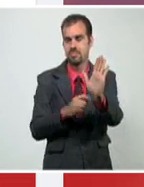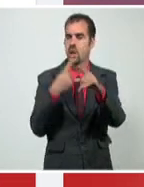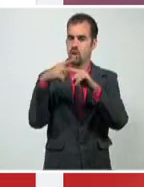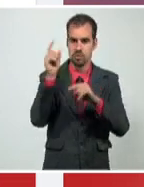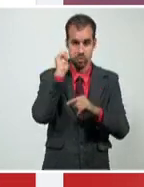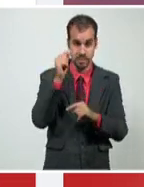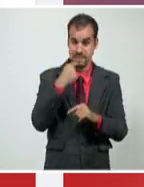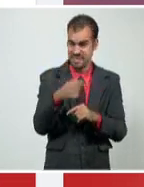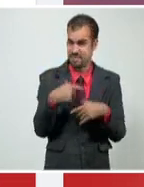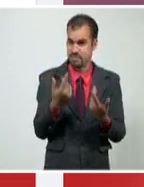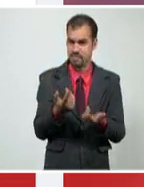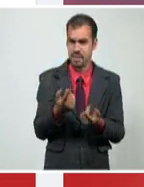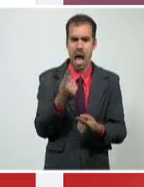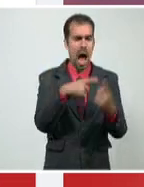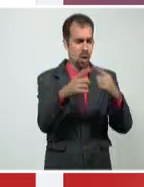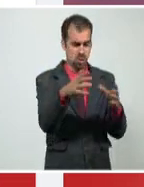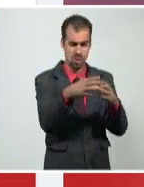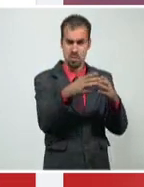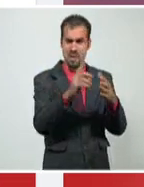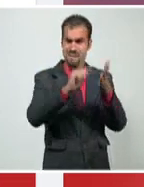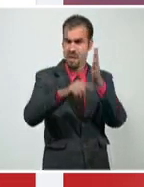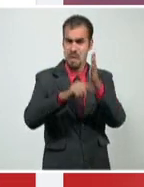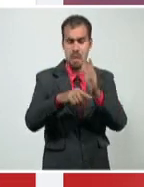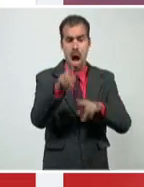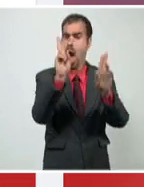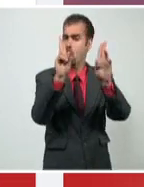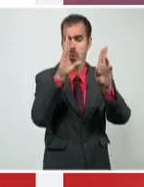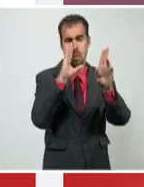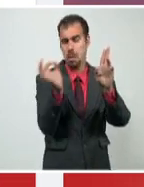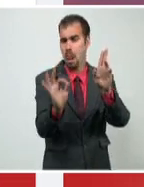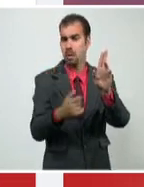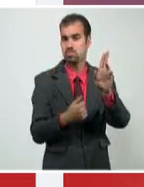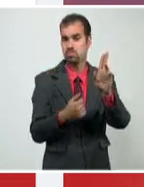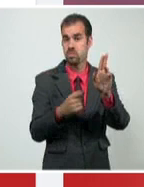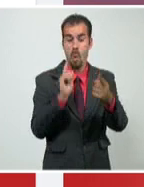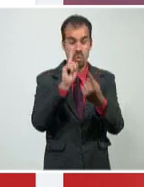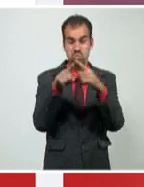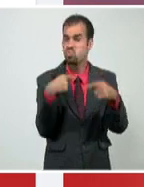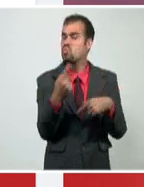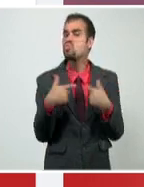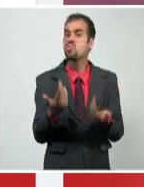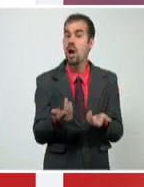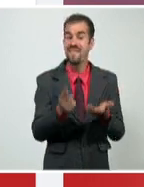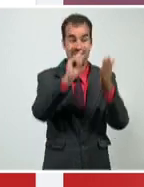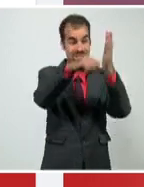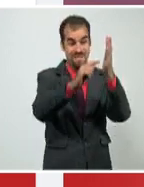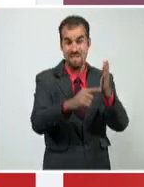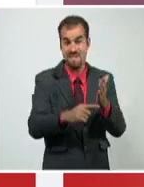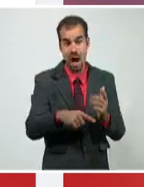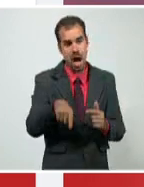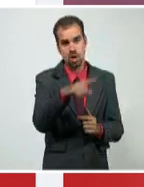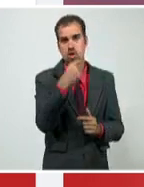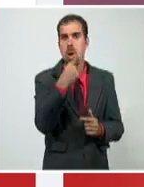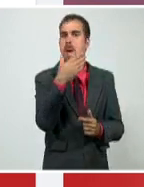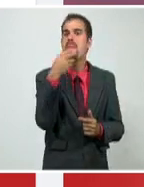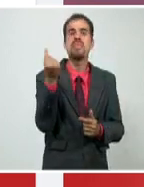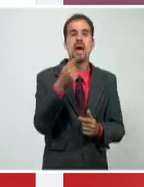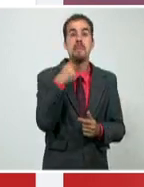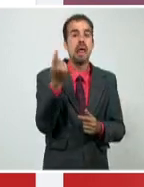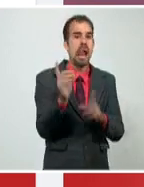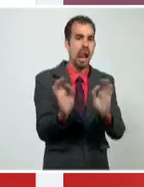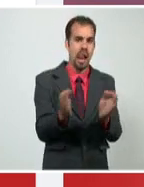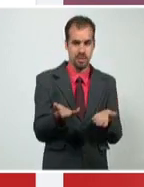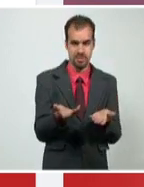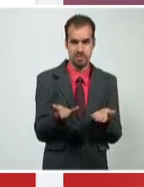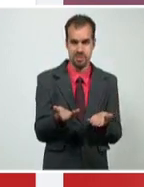gente que firmó y que no están de acuerdo con eso, y la intención de nosotros es tener todas esas firmas y no perderlas y punto, ya. ¿Es tan